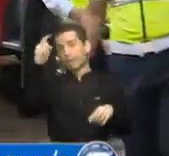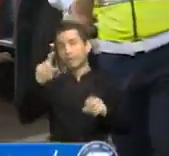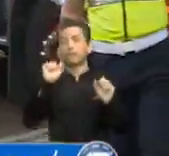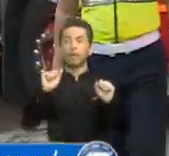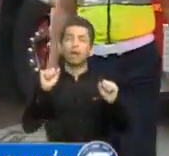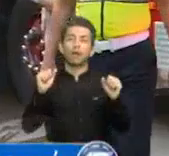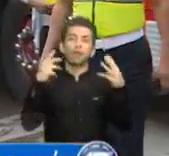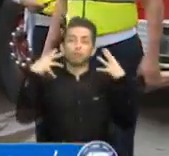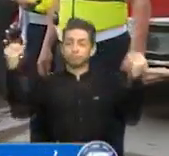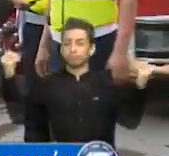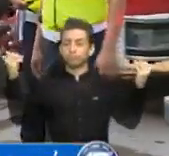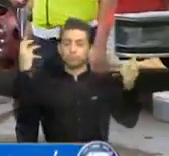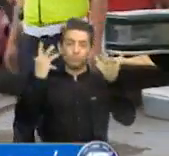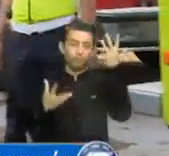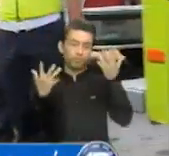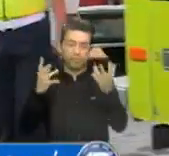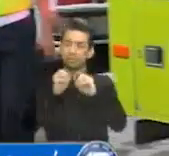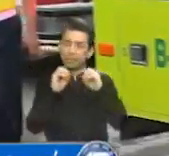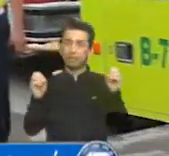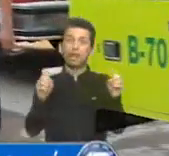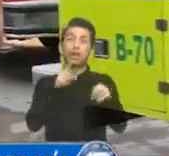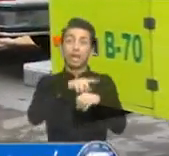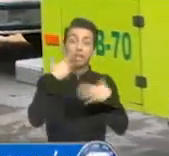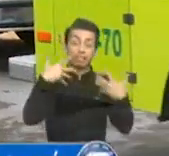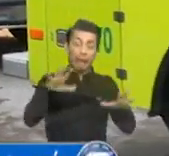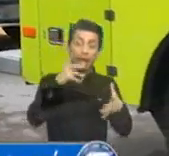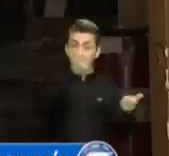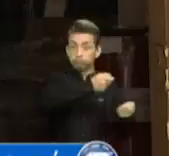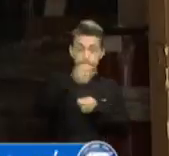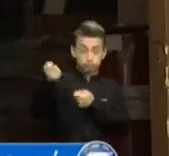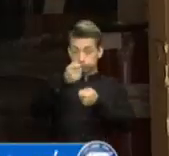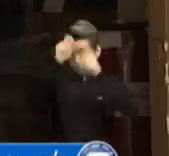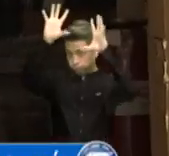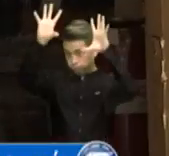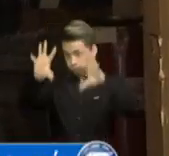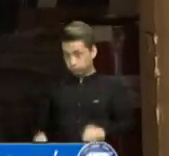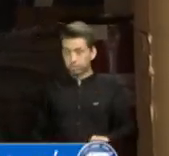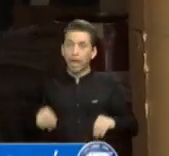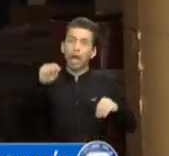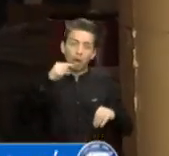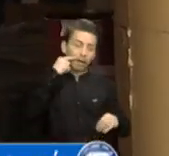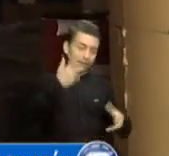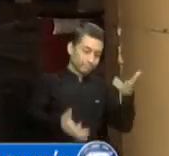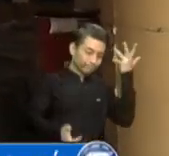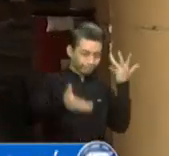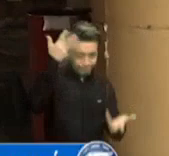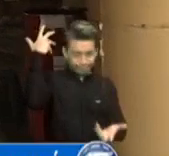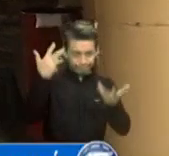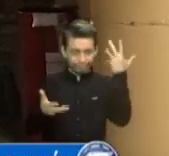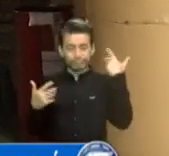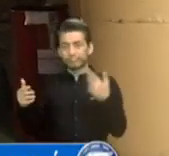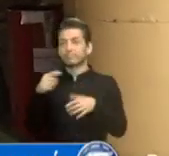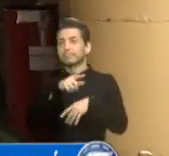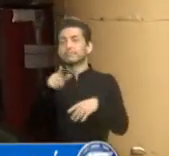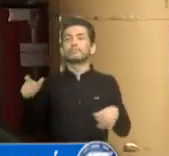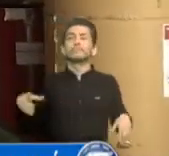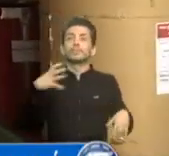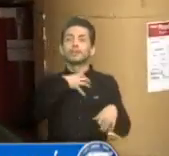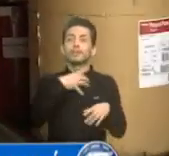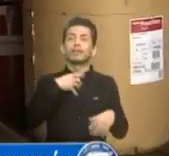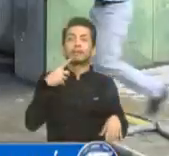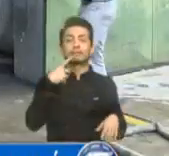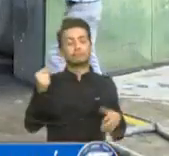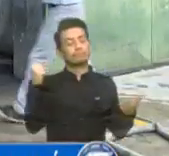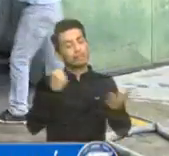Los socorristas controlaron el incendio en su totalidad para luego realizar las tareas de descombramiento. Los propietarios del inmueble lamentaron la pérdida,